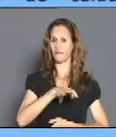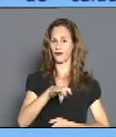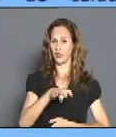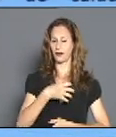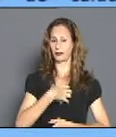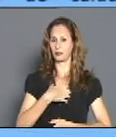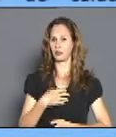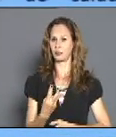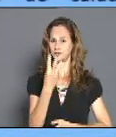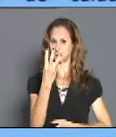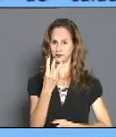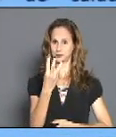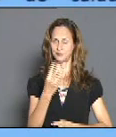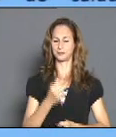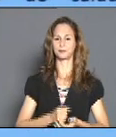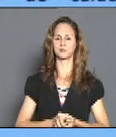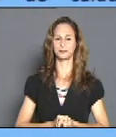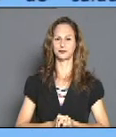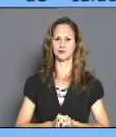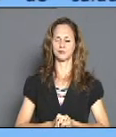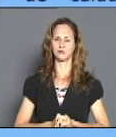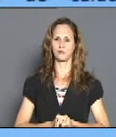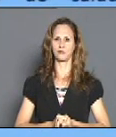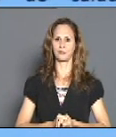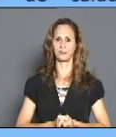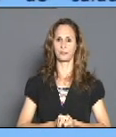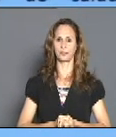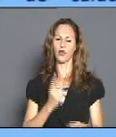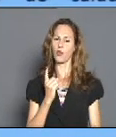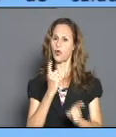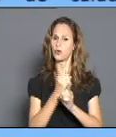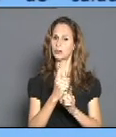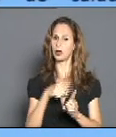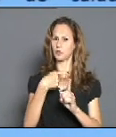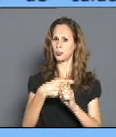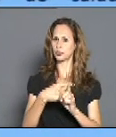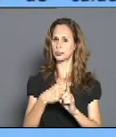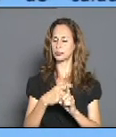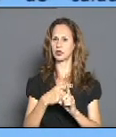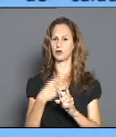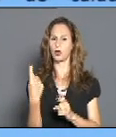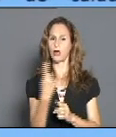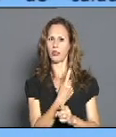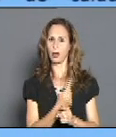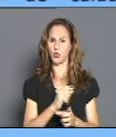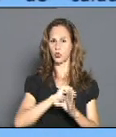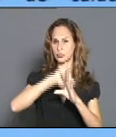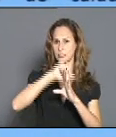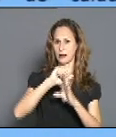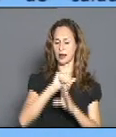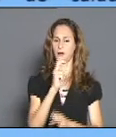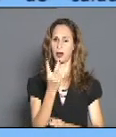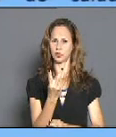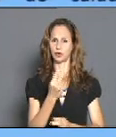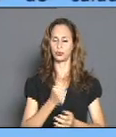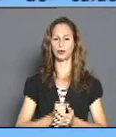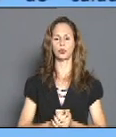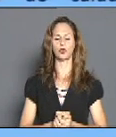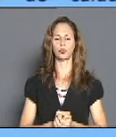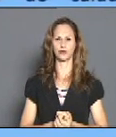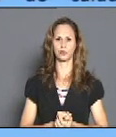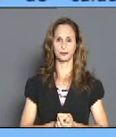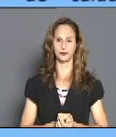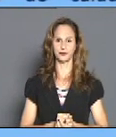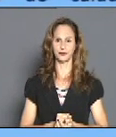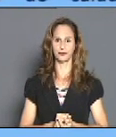Holguinero con 3 casos. Del área de salud Mario Muñoz Monroy. Casos contactos de confirmados. Municipio Urbano Noris con 2 positivos. Del área de salud Manuel Fajardo